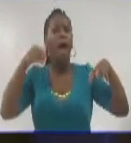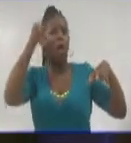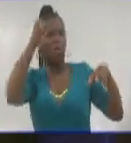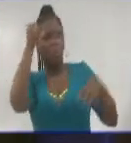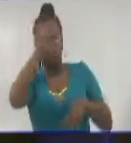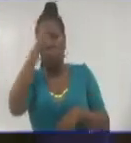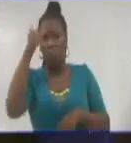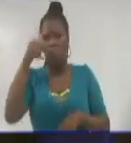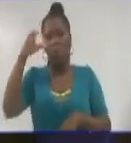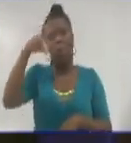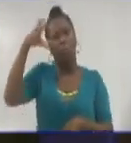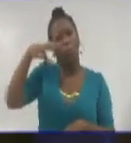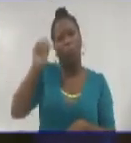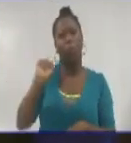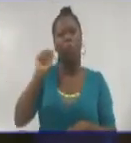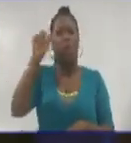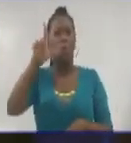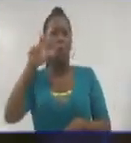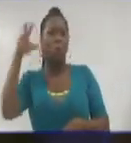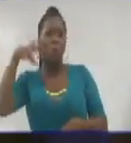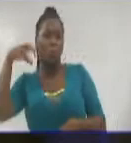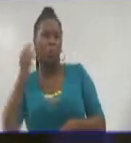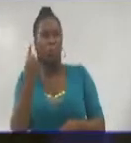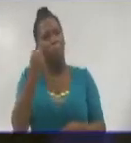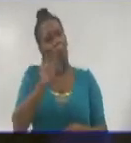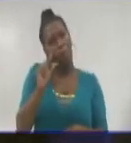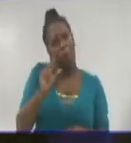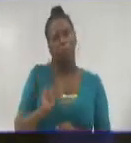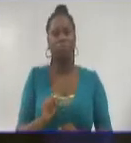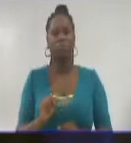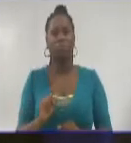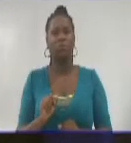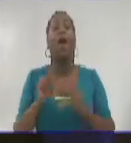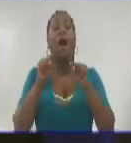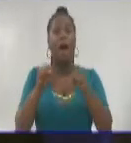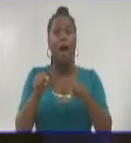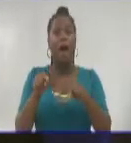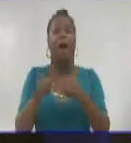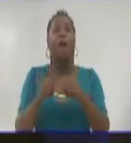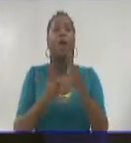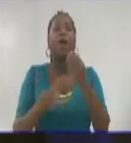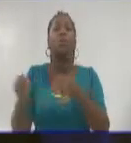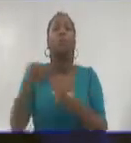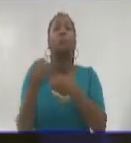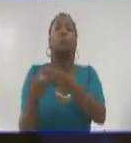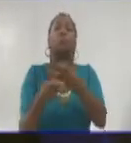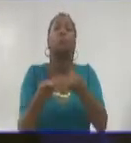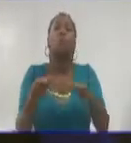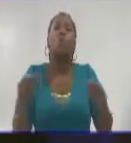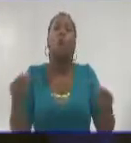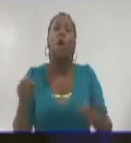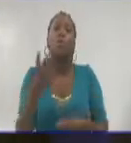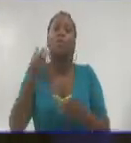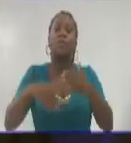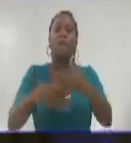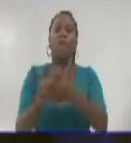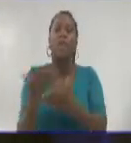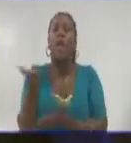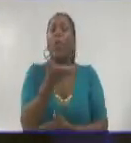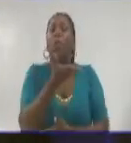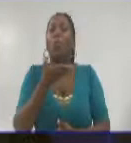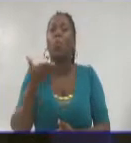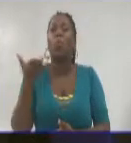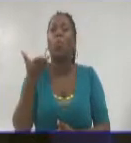domingo y lunes. Las temperaturas extremas, como ven, muy poco cambio, y respondiendo a la débil influencia anticiclónica, durante los tres días, los vientos serán